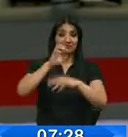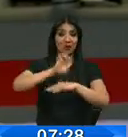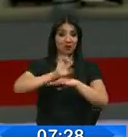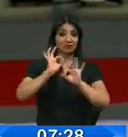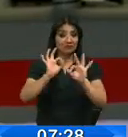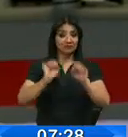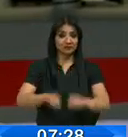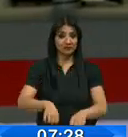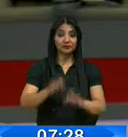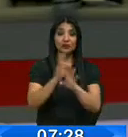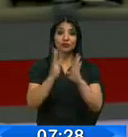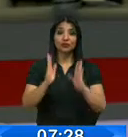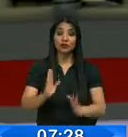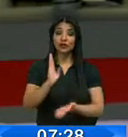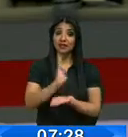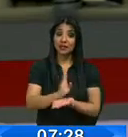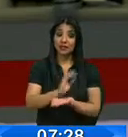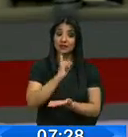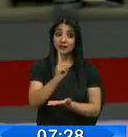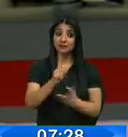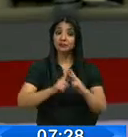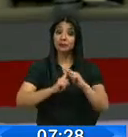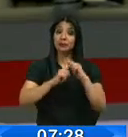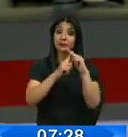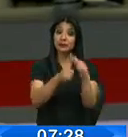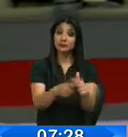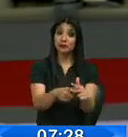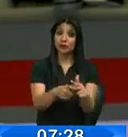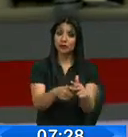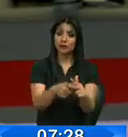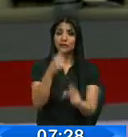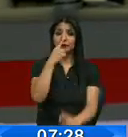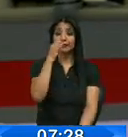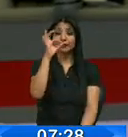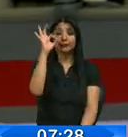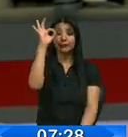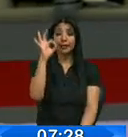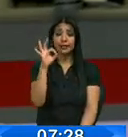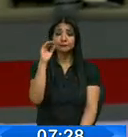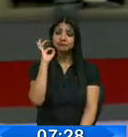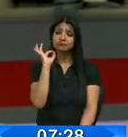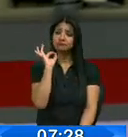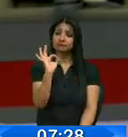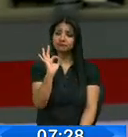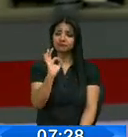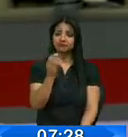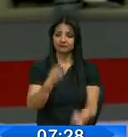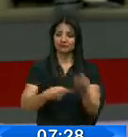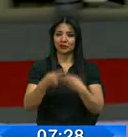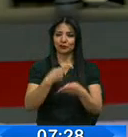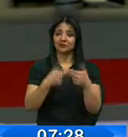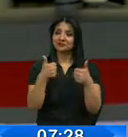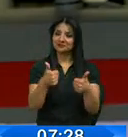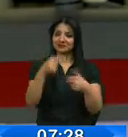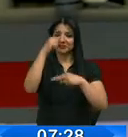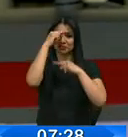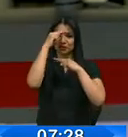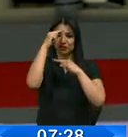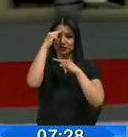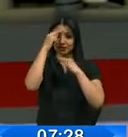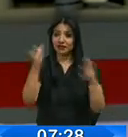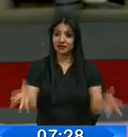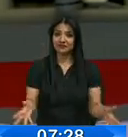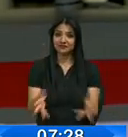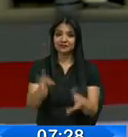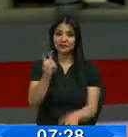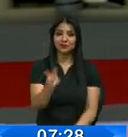Según los funcionarios, este producto crediticio se presenta con las tasas de interés más convenientes del mercado. Buenas noticias para implementar un